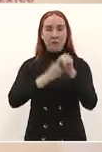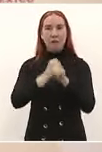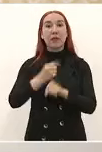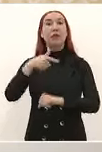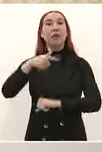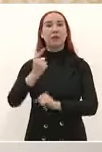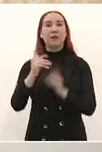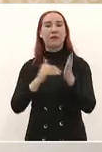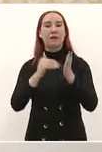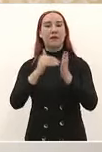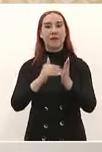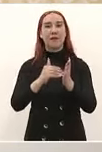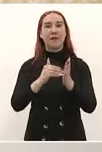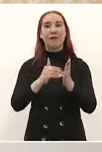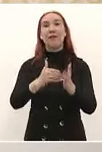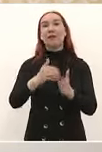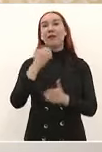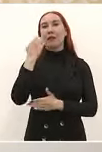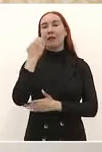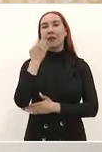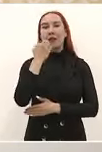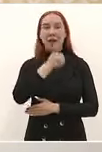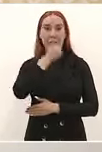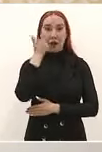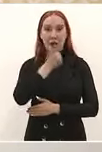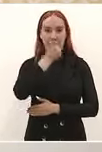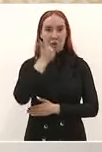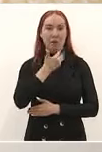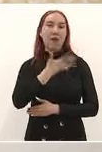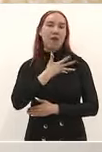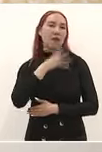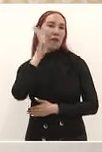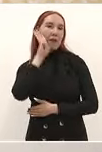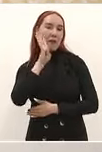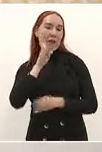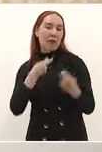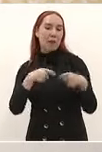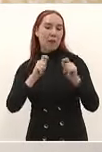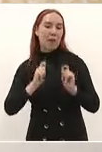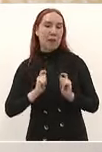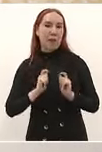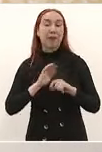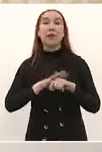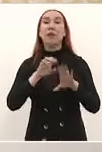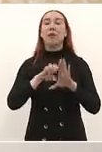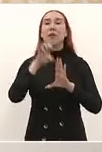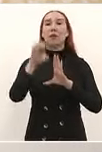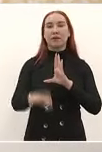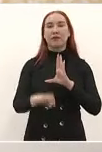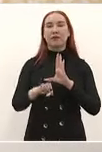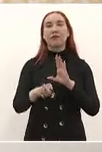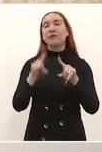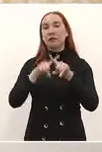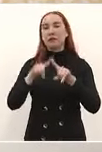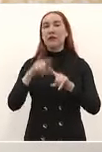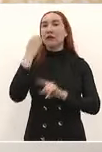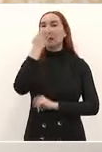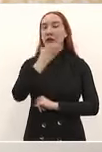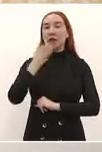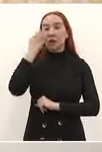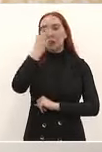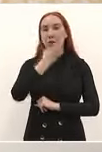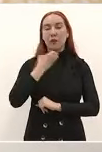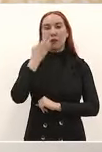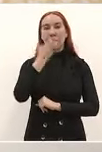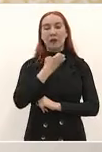estudiantes reciben una beca educativa en la educación básica solo en escuelas escolarizadas públicas